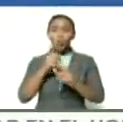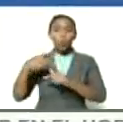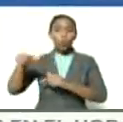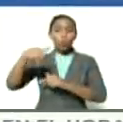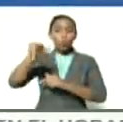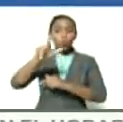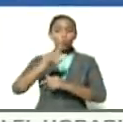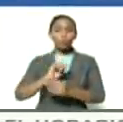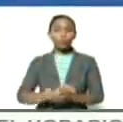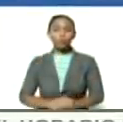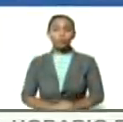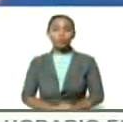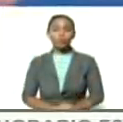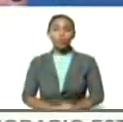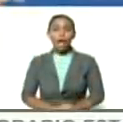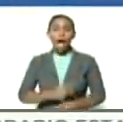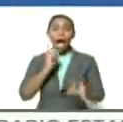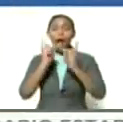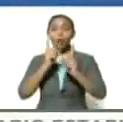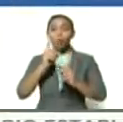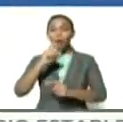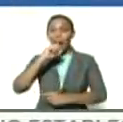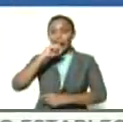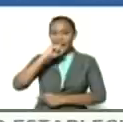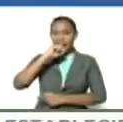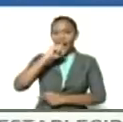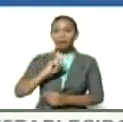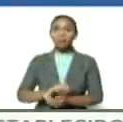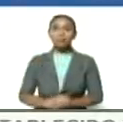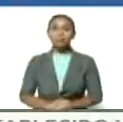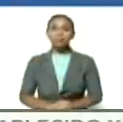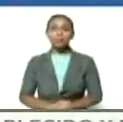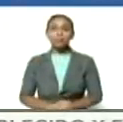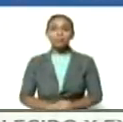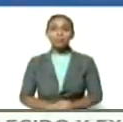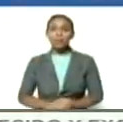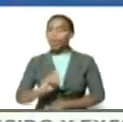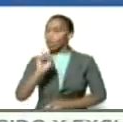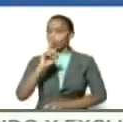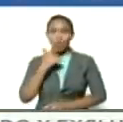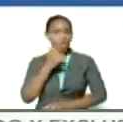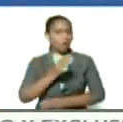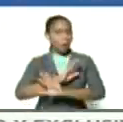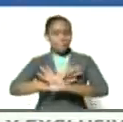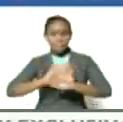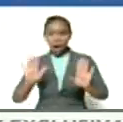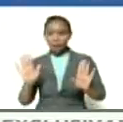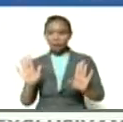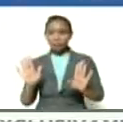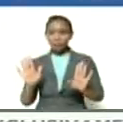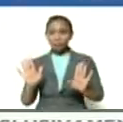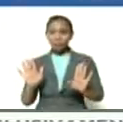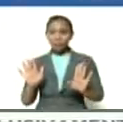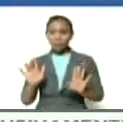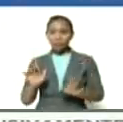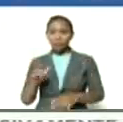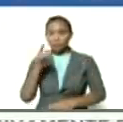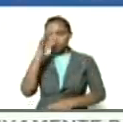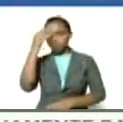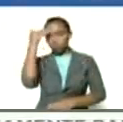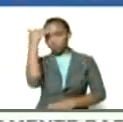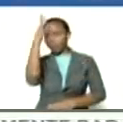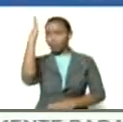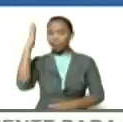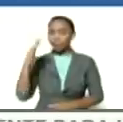para envidia no digo más ridículos y